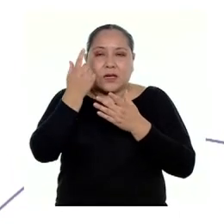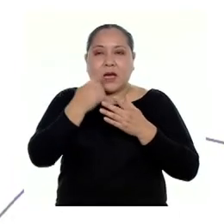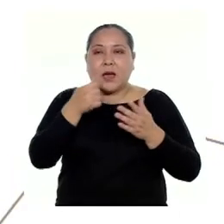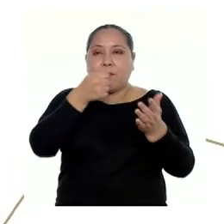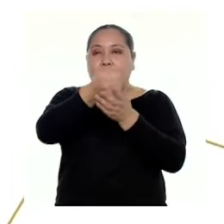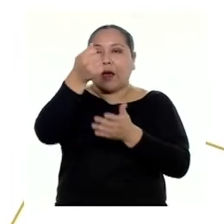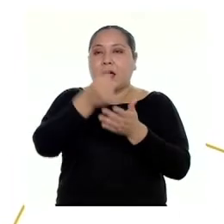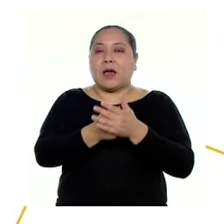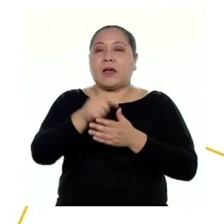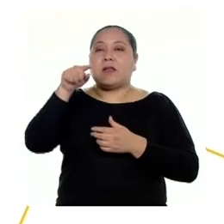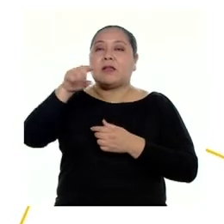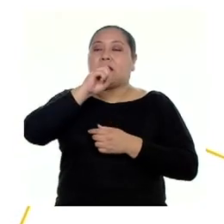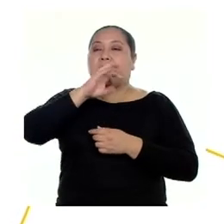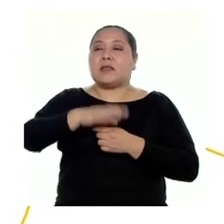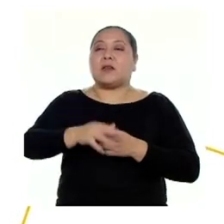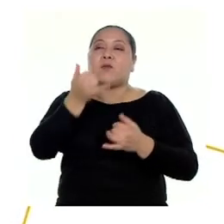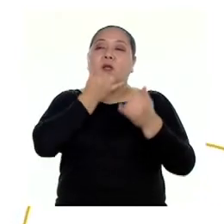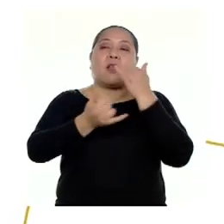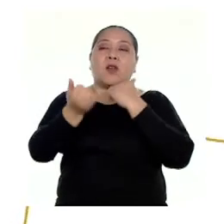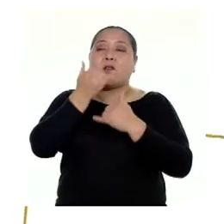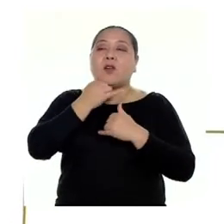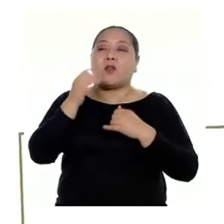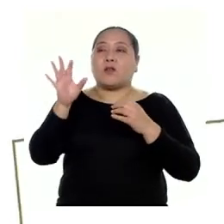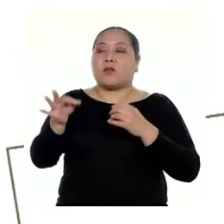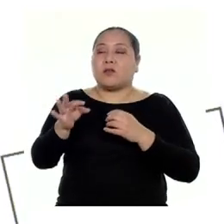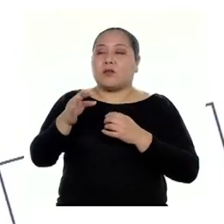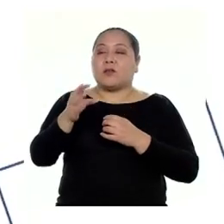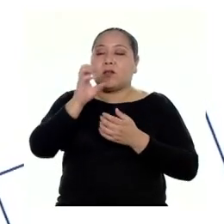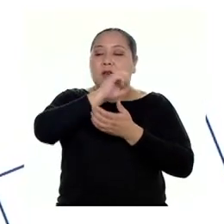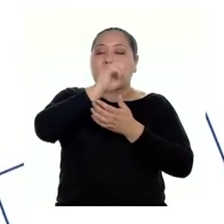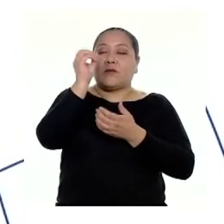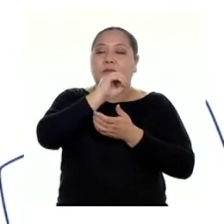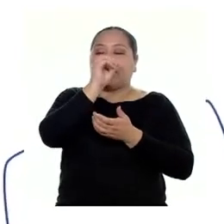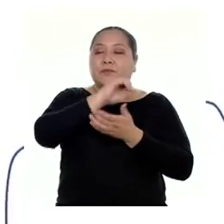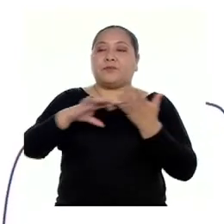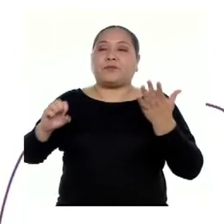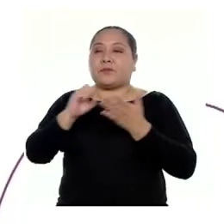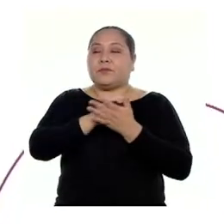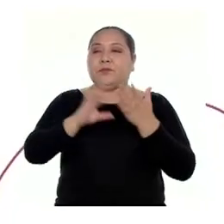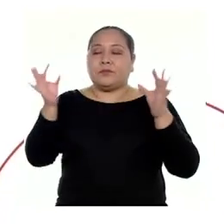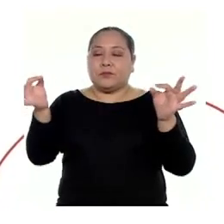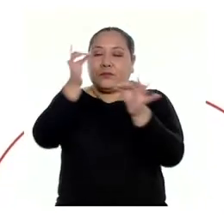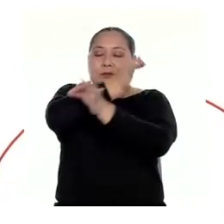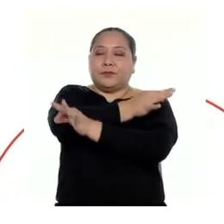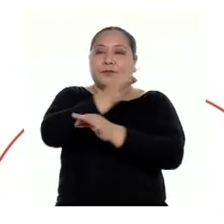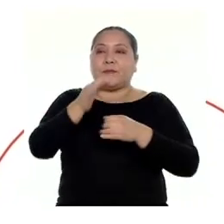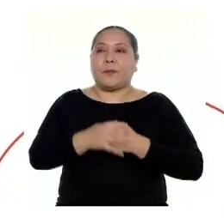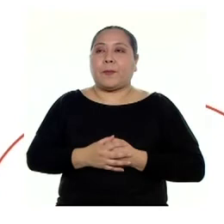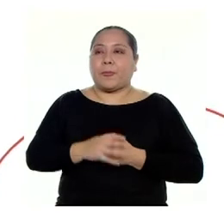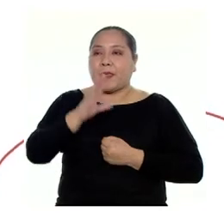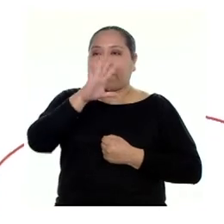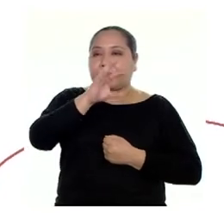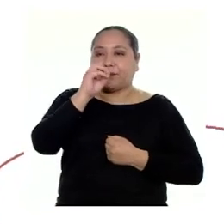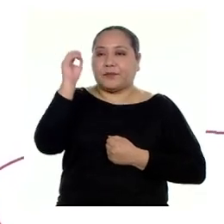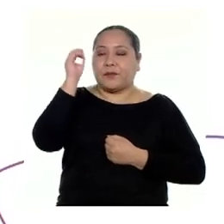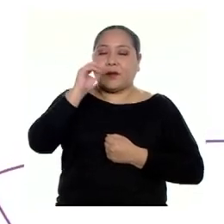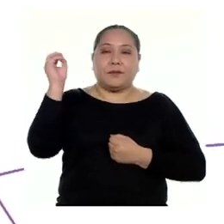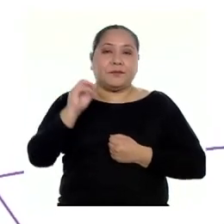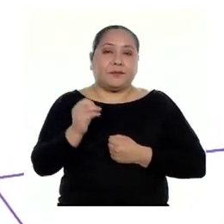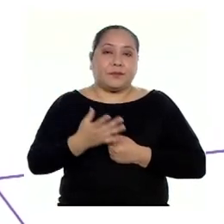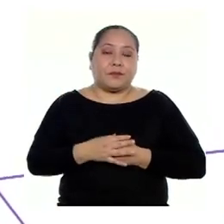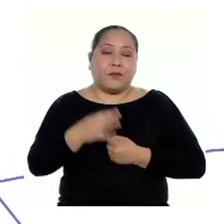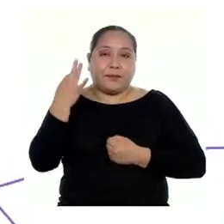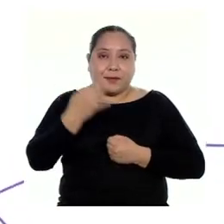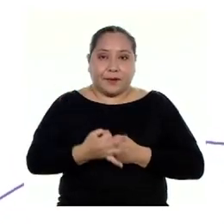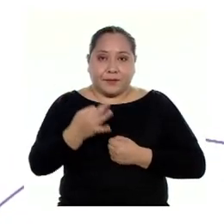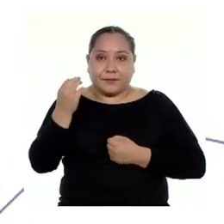en la caja, le informan que por error las etiquetas del porcentaje de descuento están intercambiadas. El 50% de descuento